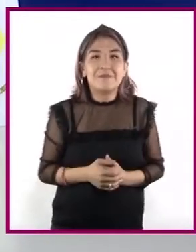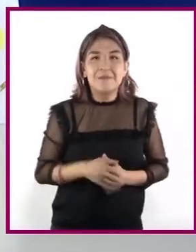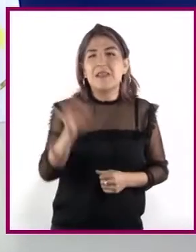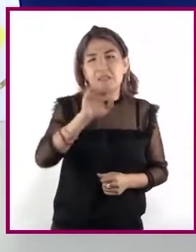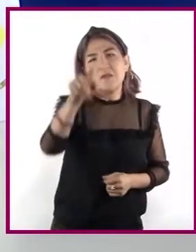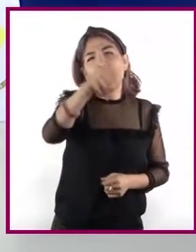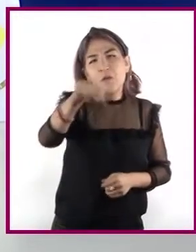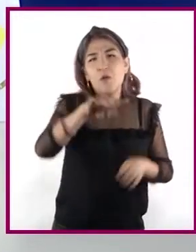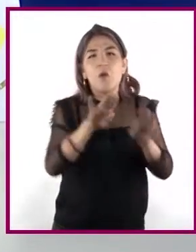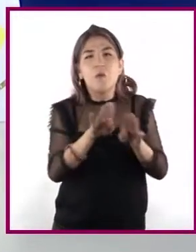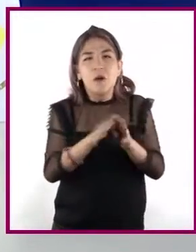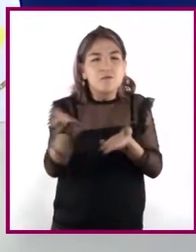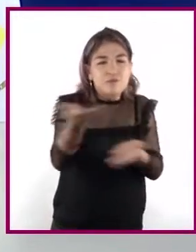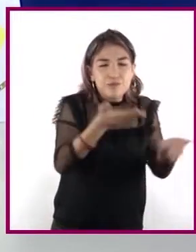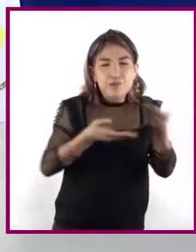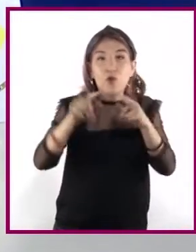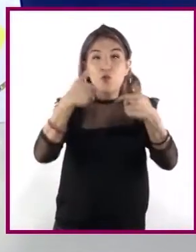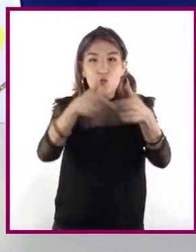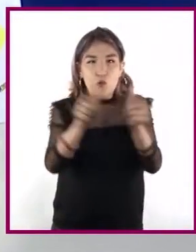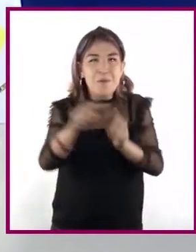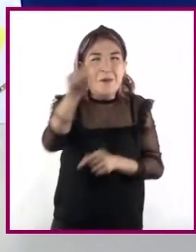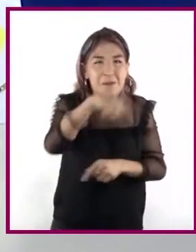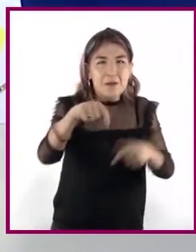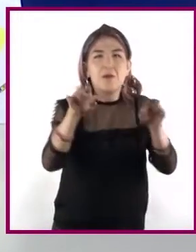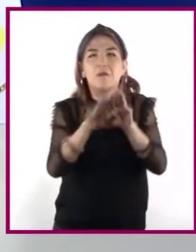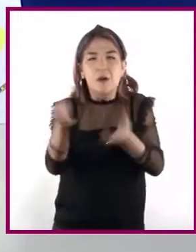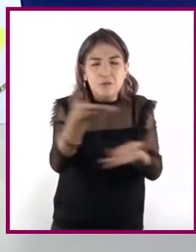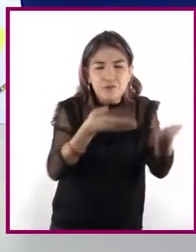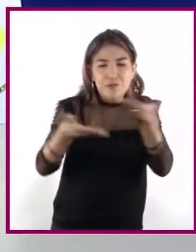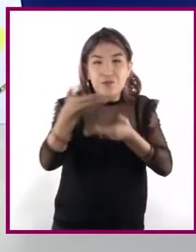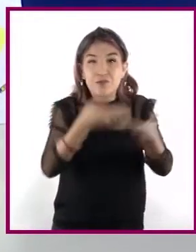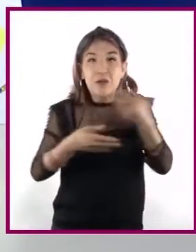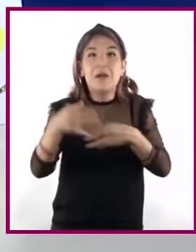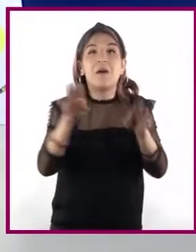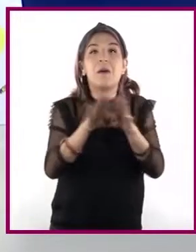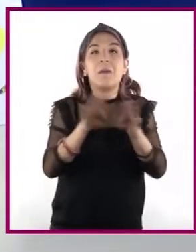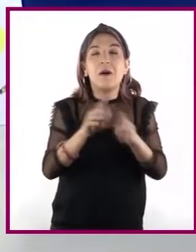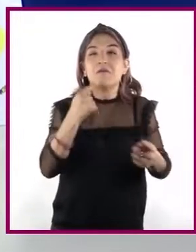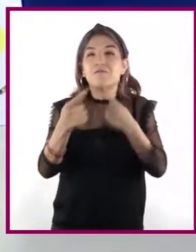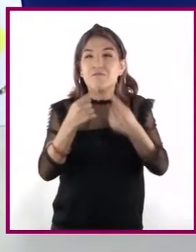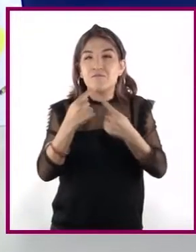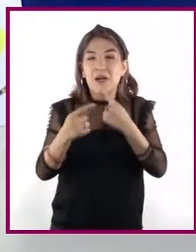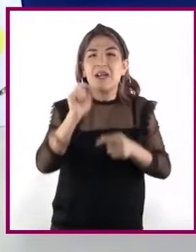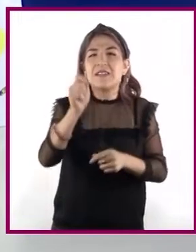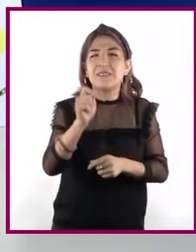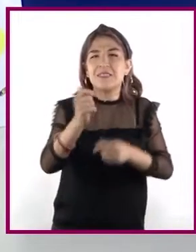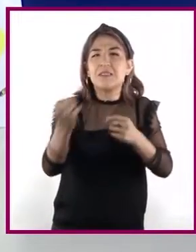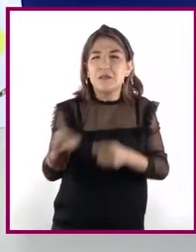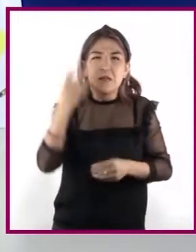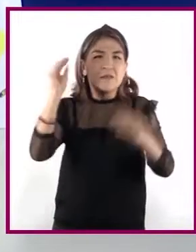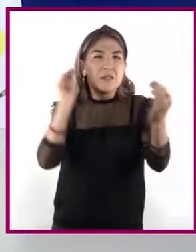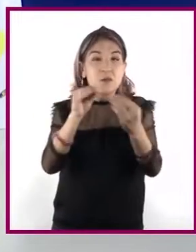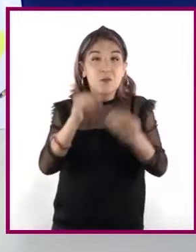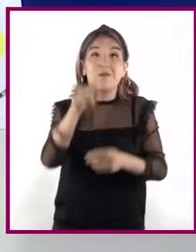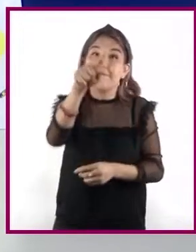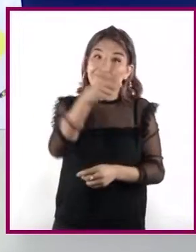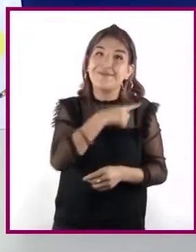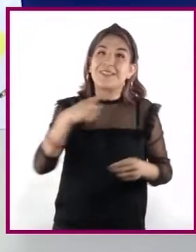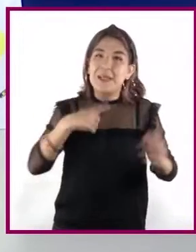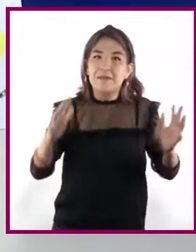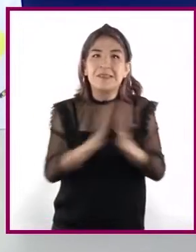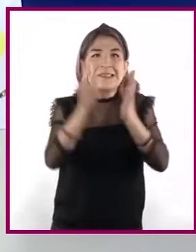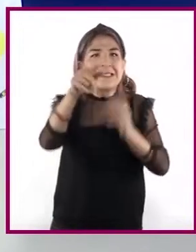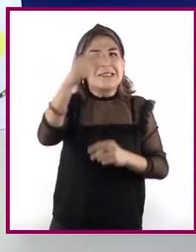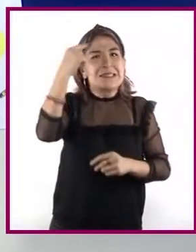organiza un panel de discusión y ustedes van a participar. ¿Desconcierto o incertidumbre por no saber